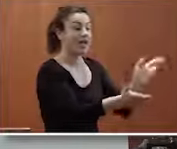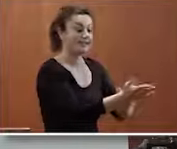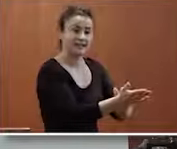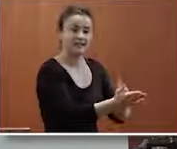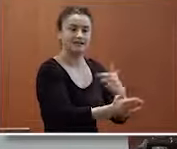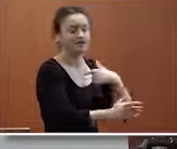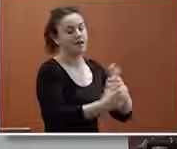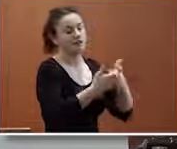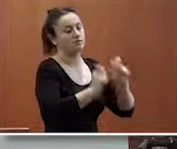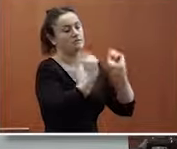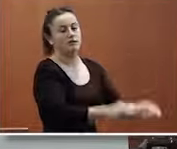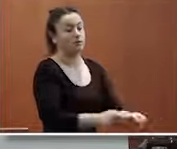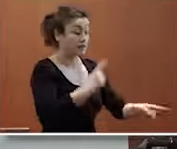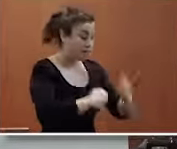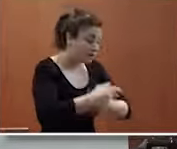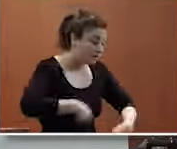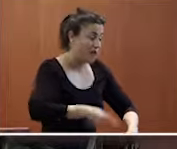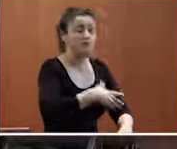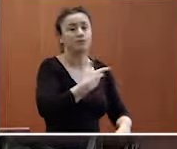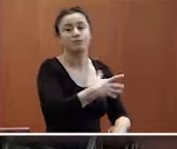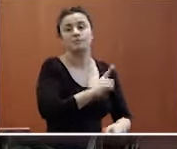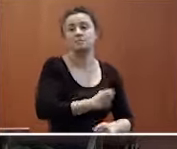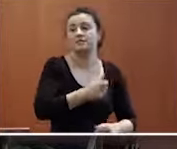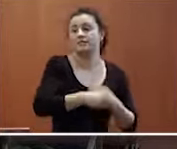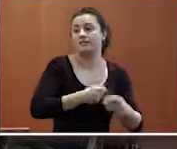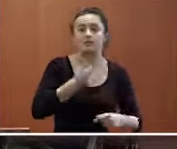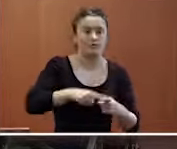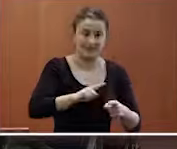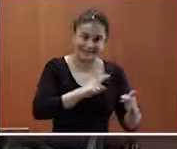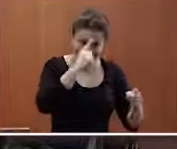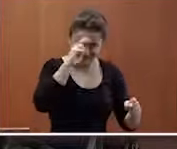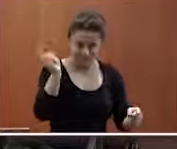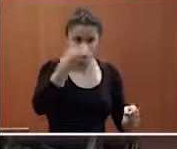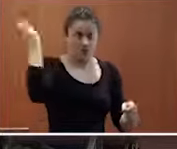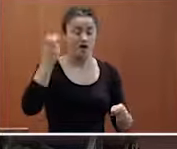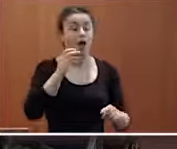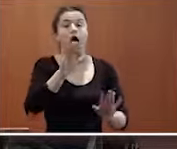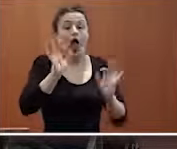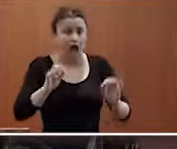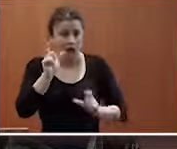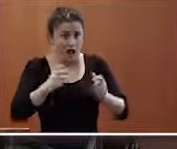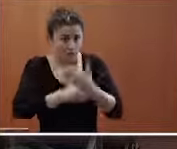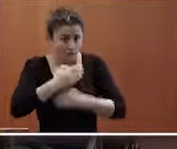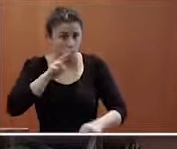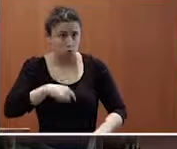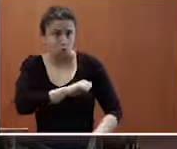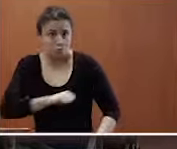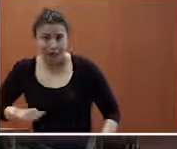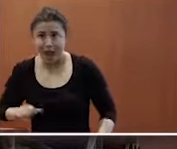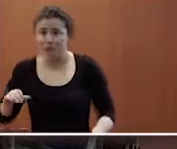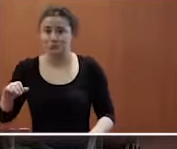ser así o de otra manera no pueden hacerse un qué cosa eso lo importante luego además algunos somos vagos otros somos perezosos otros somos